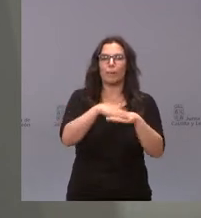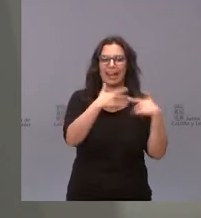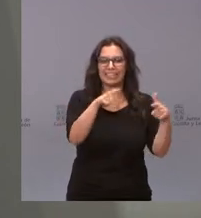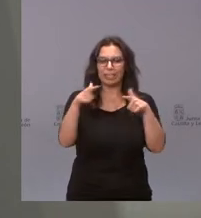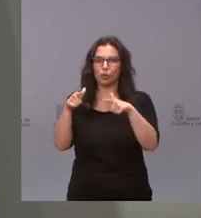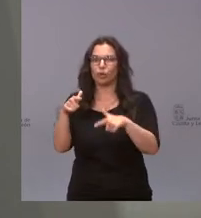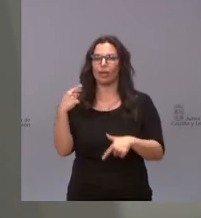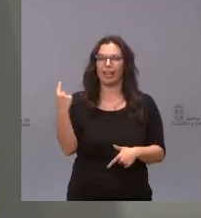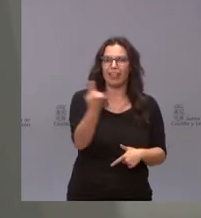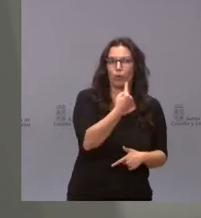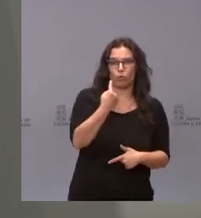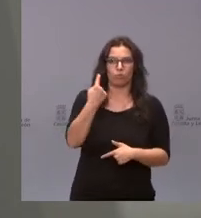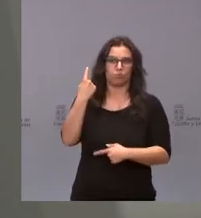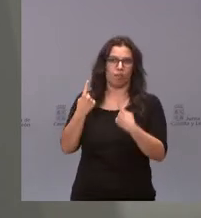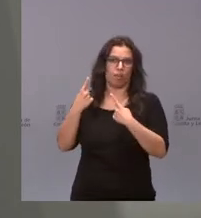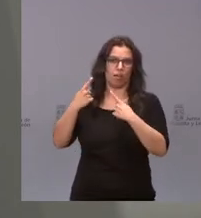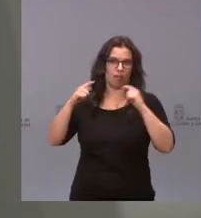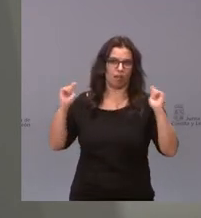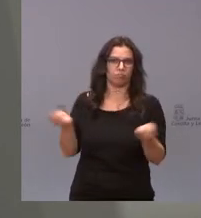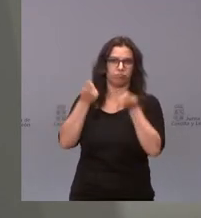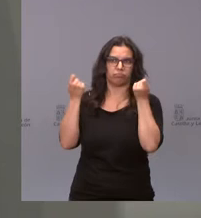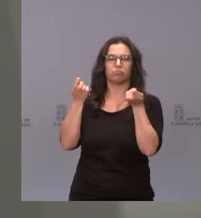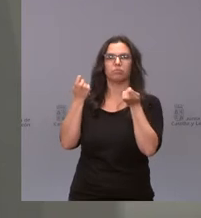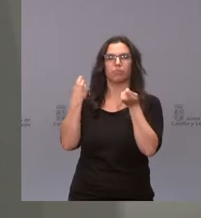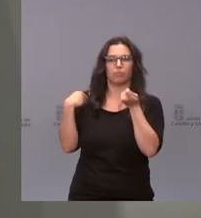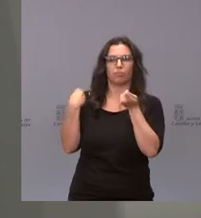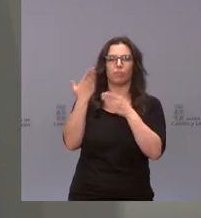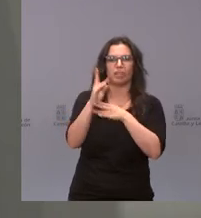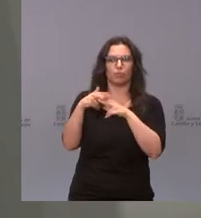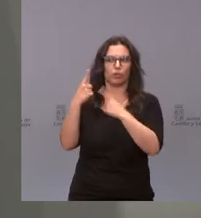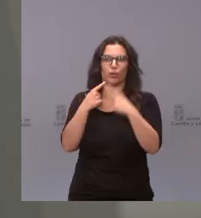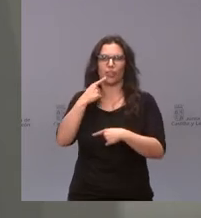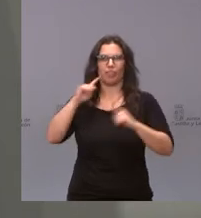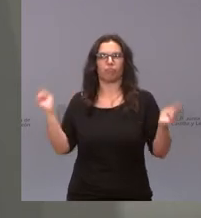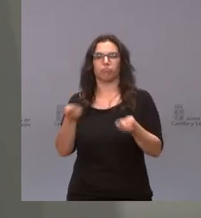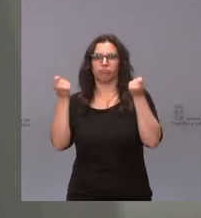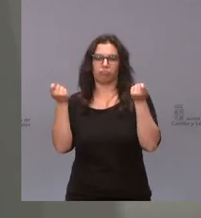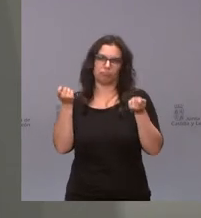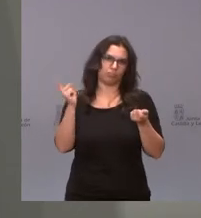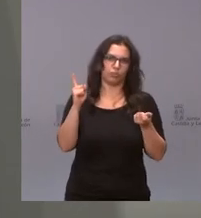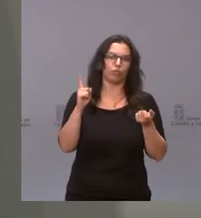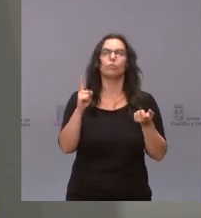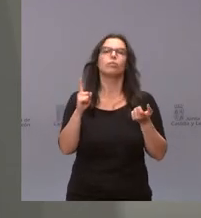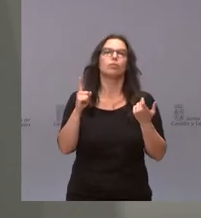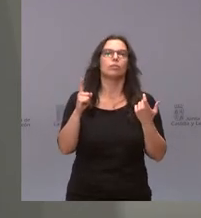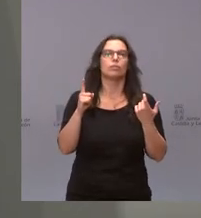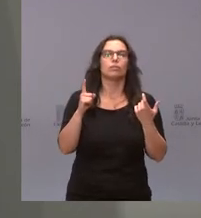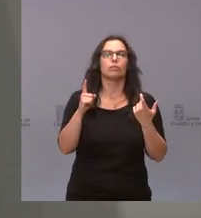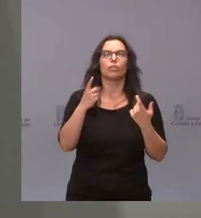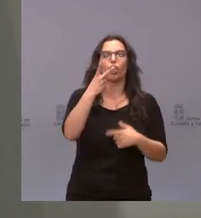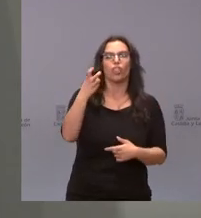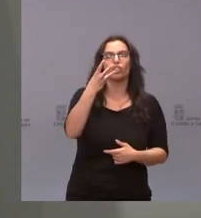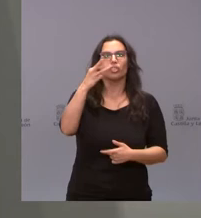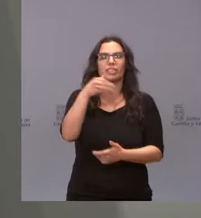se está haciendo por parte de algunos representantes políticos, que se reúnen con la hostelería y dicen que el Gobierno pone 230 millones,